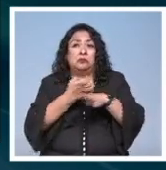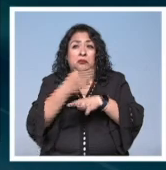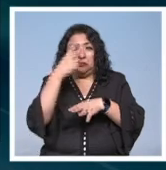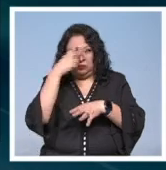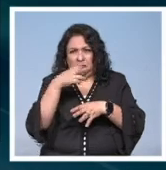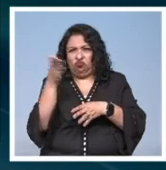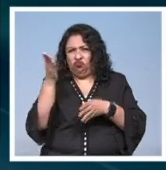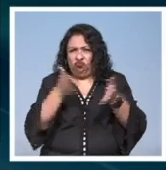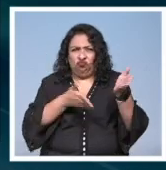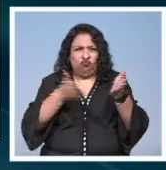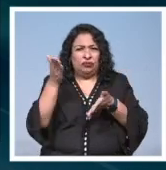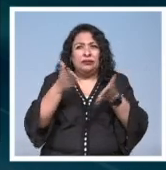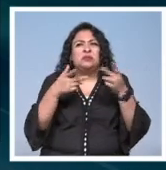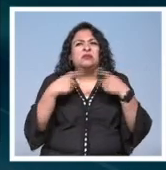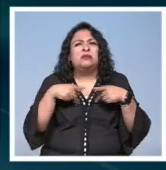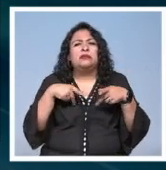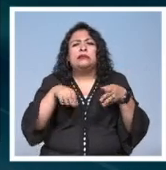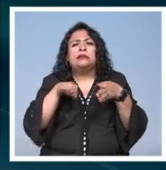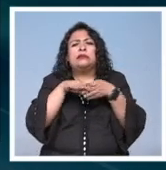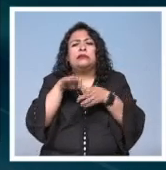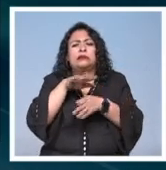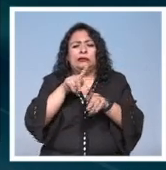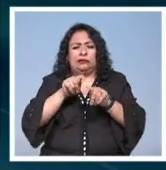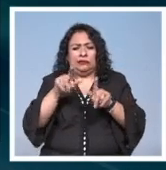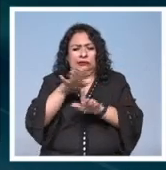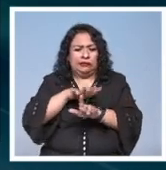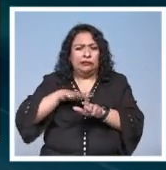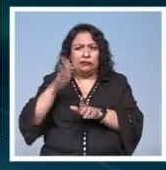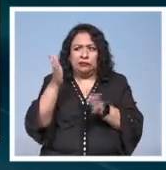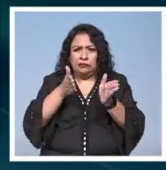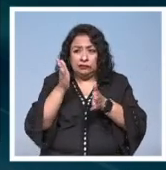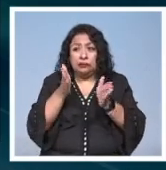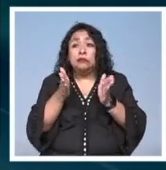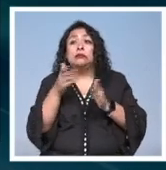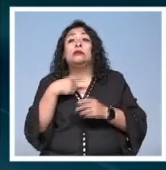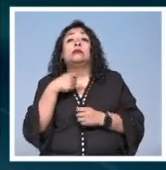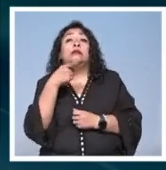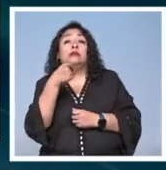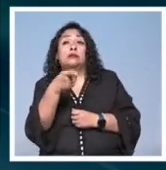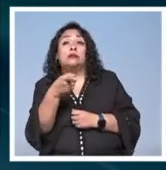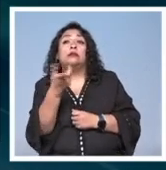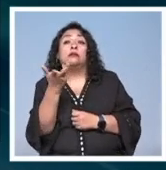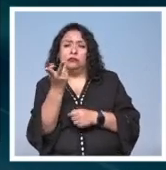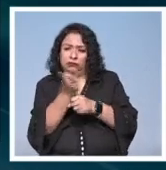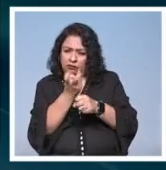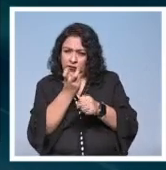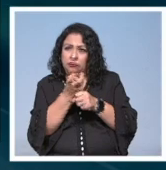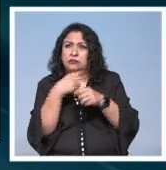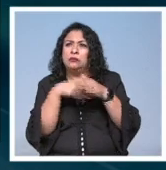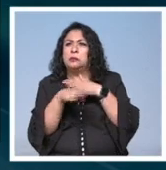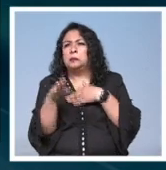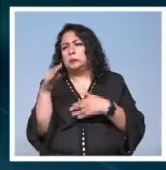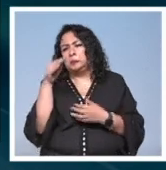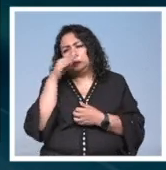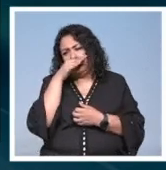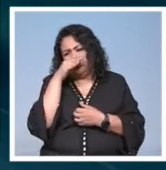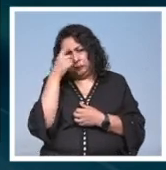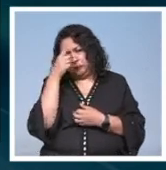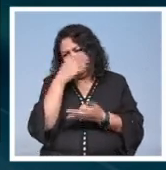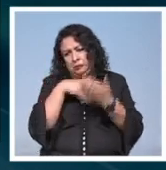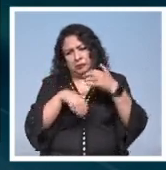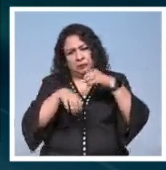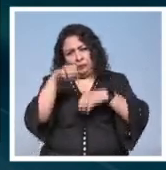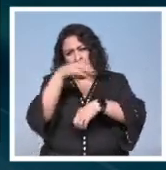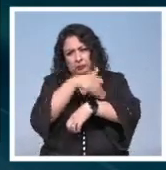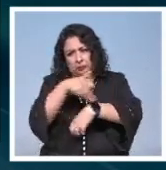como que gente cercana a Tlaxcala y que pues los invitamos la entrada es libre y para toda la